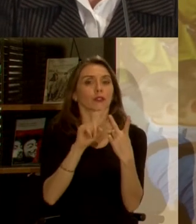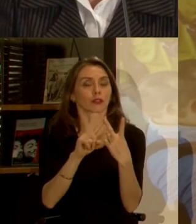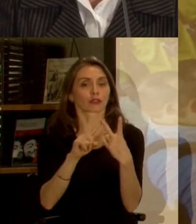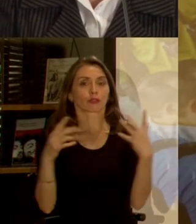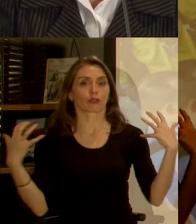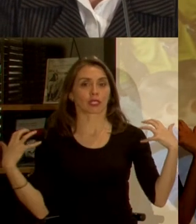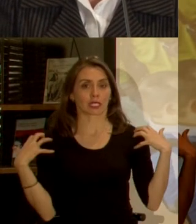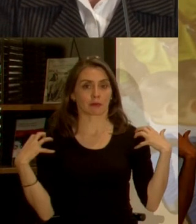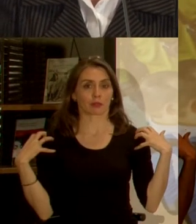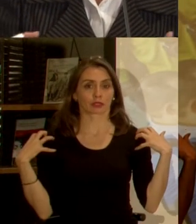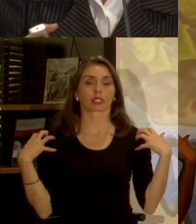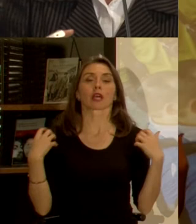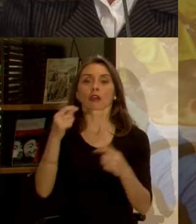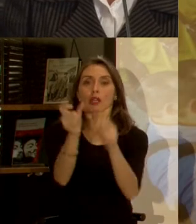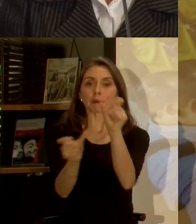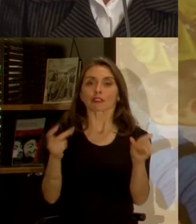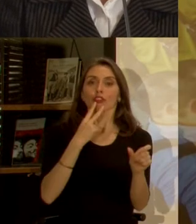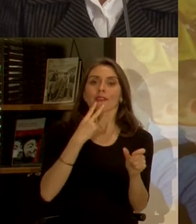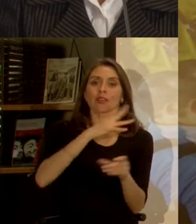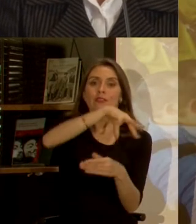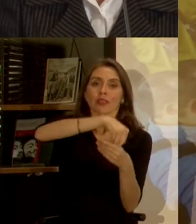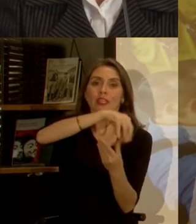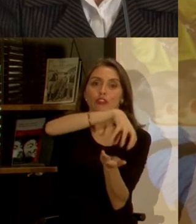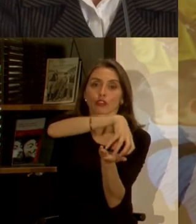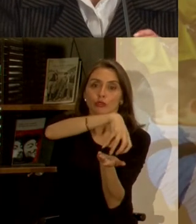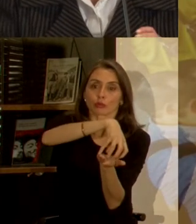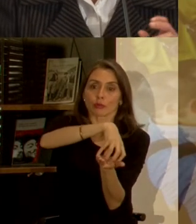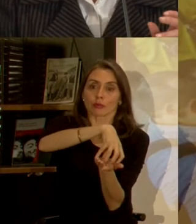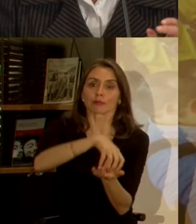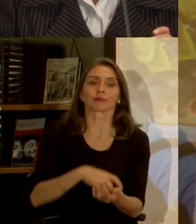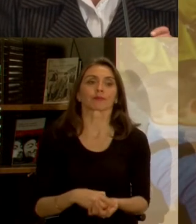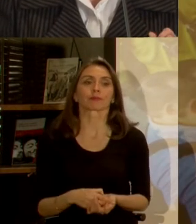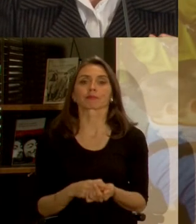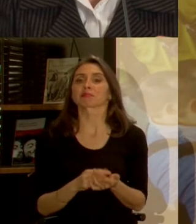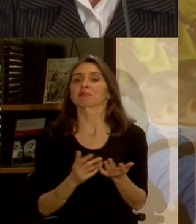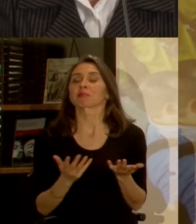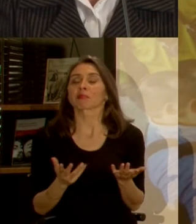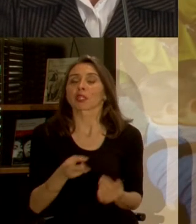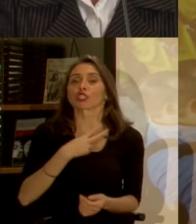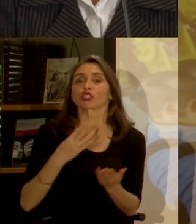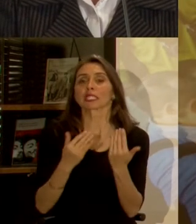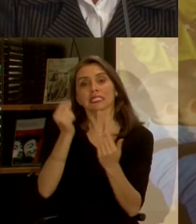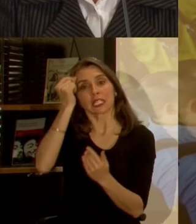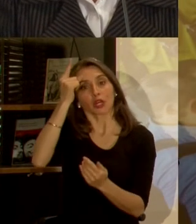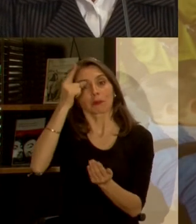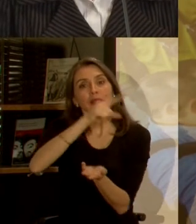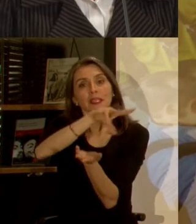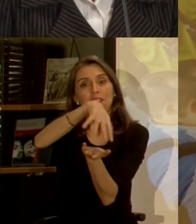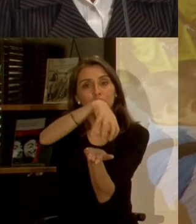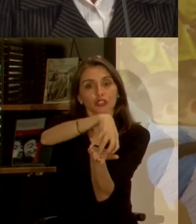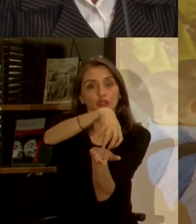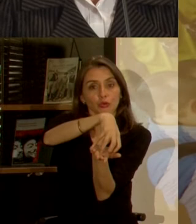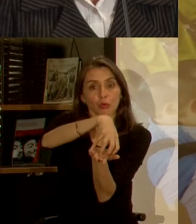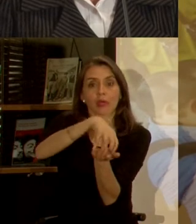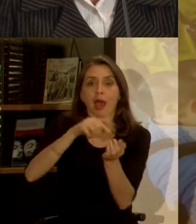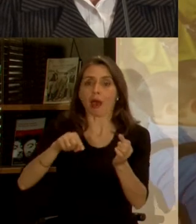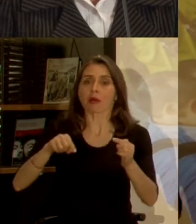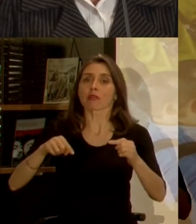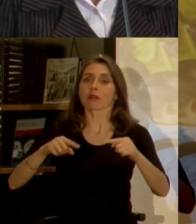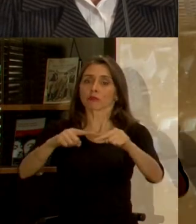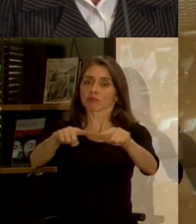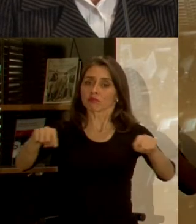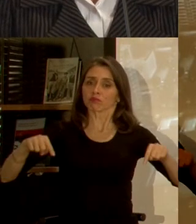responsabilidad con nuestras poblaciones con respecto a las vulnerabilidades. Entonces tenemos que entender que la ciudad es un espacio